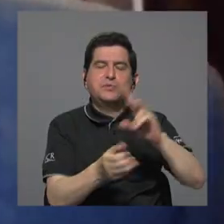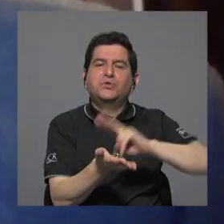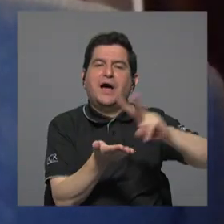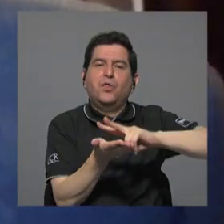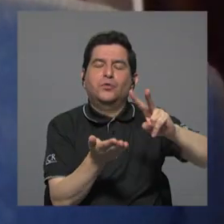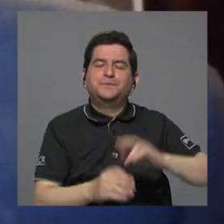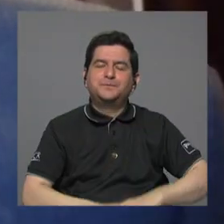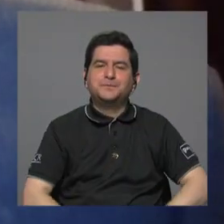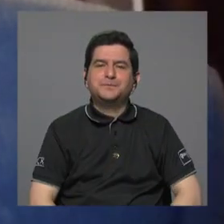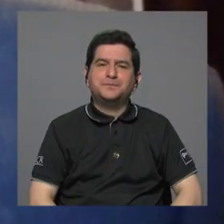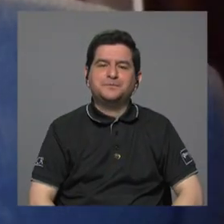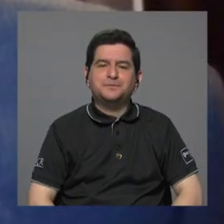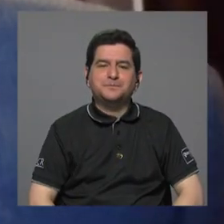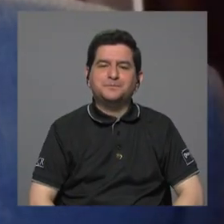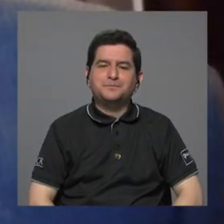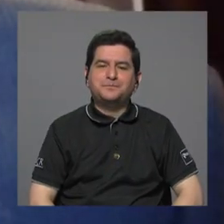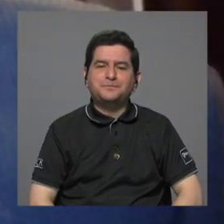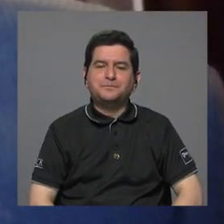fideicomiso